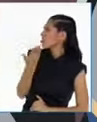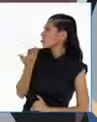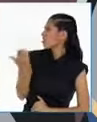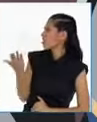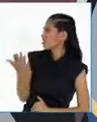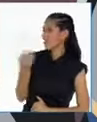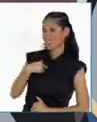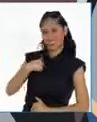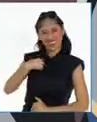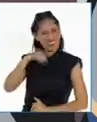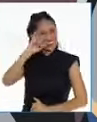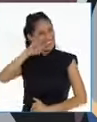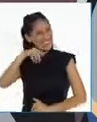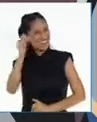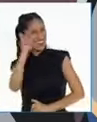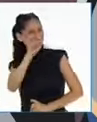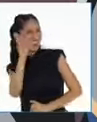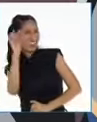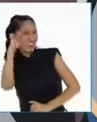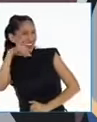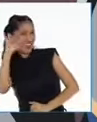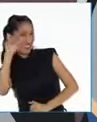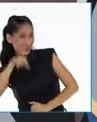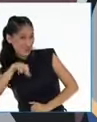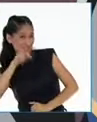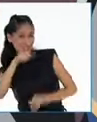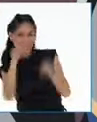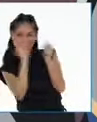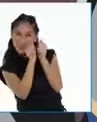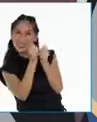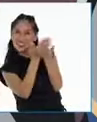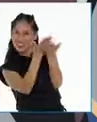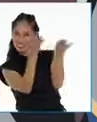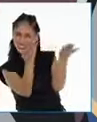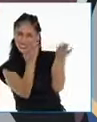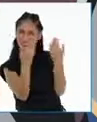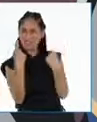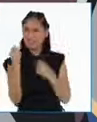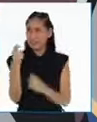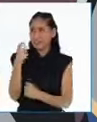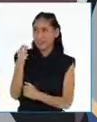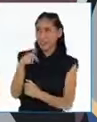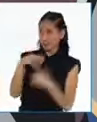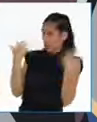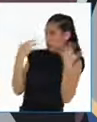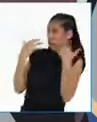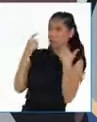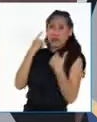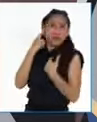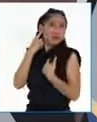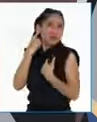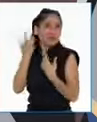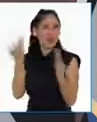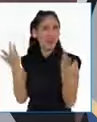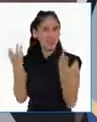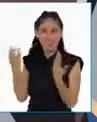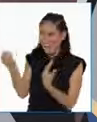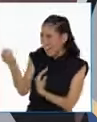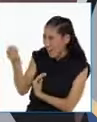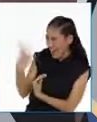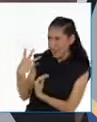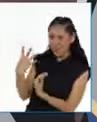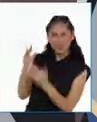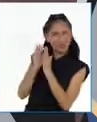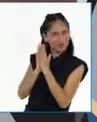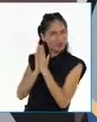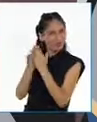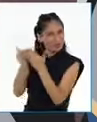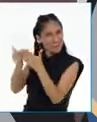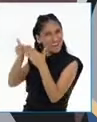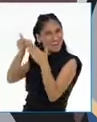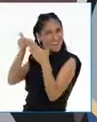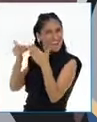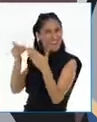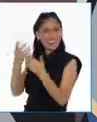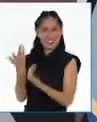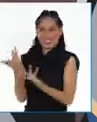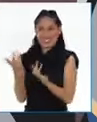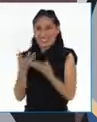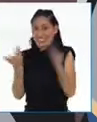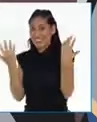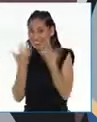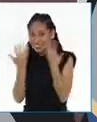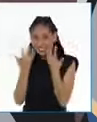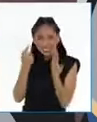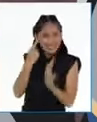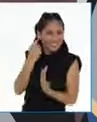Jazmín. También estoy aquí para guiarlos. Casi me caigo del susto. Avisa la próxima vez que vayas a parecer así, por